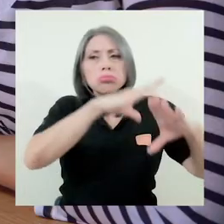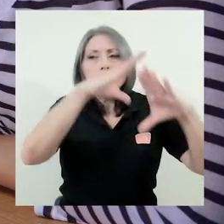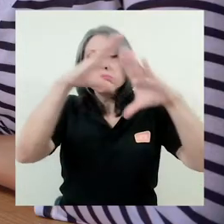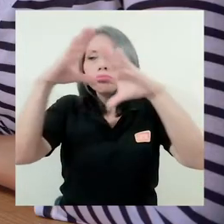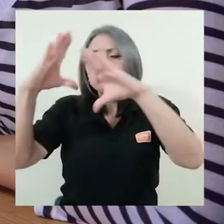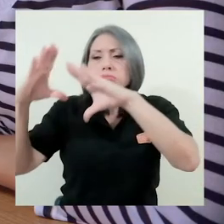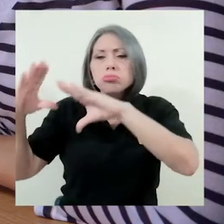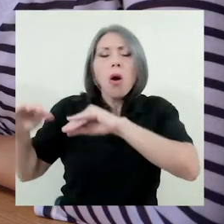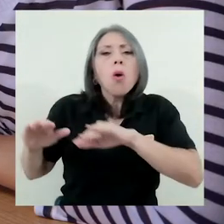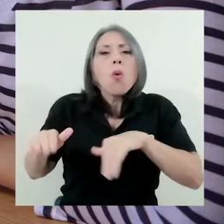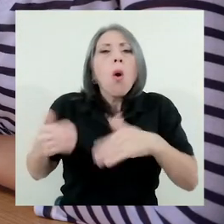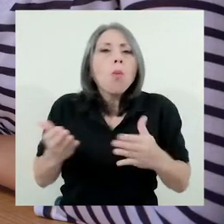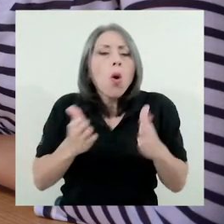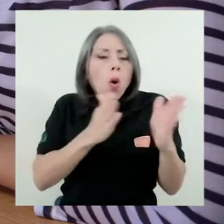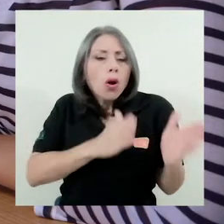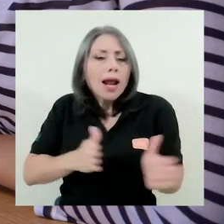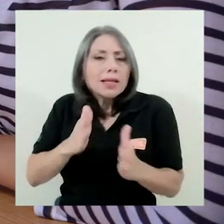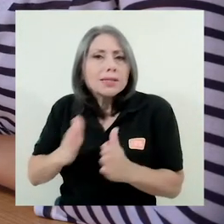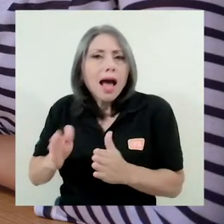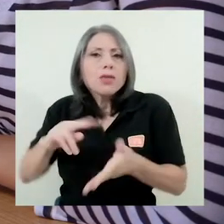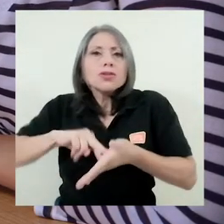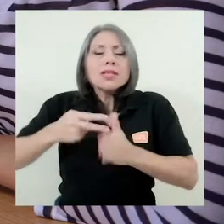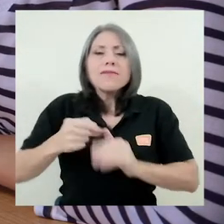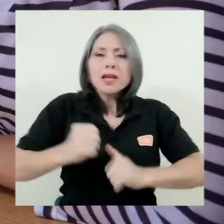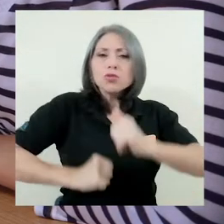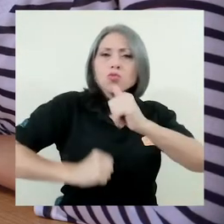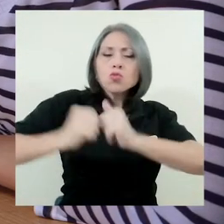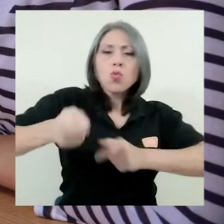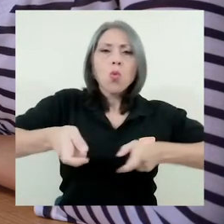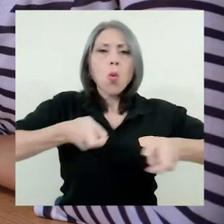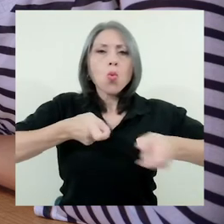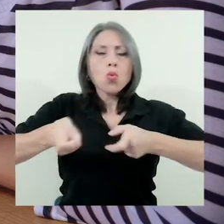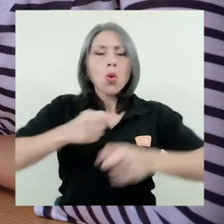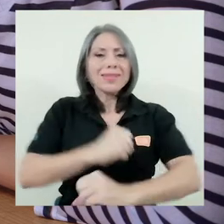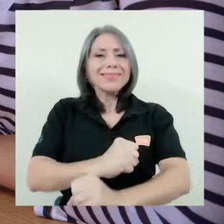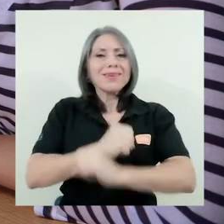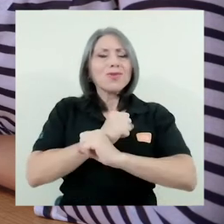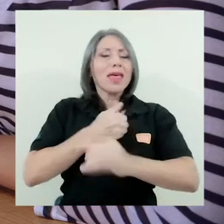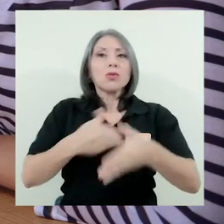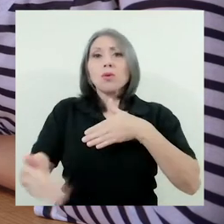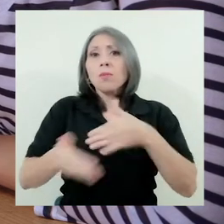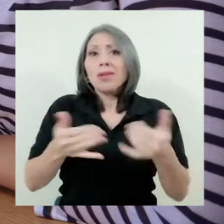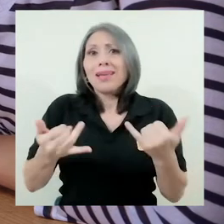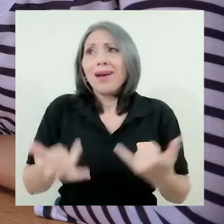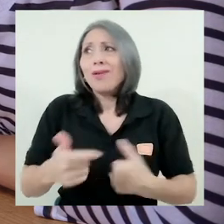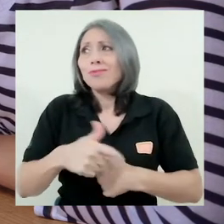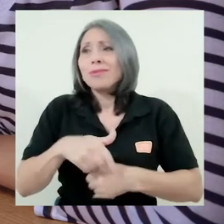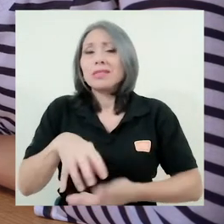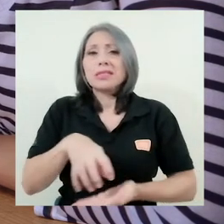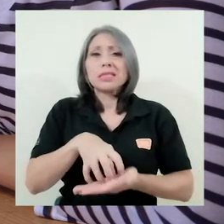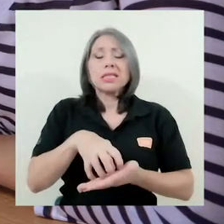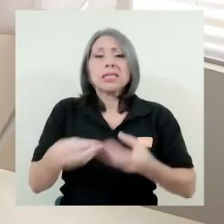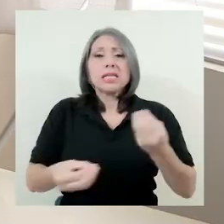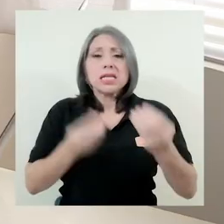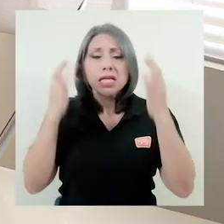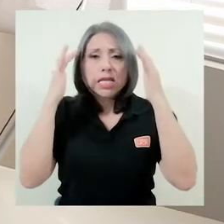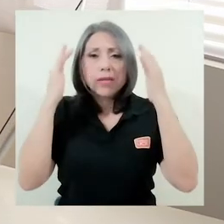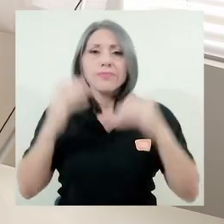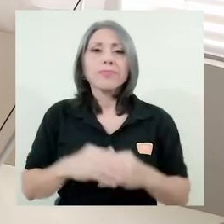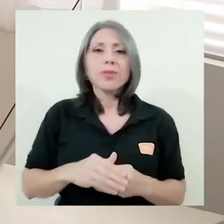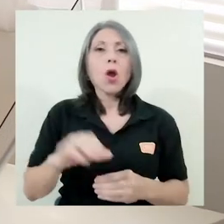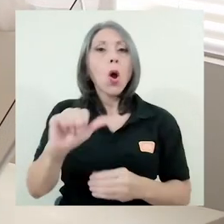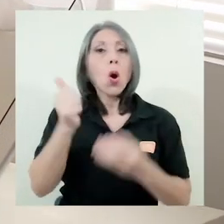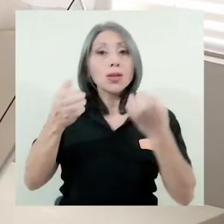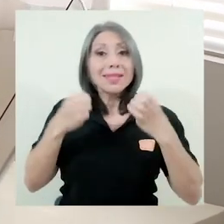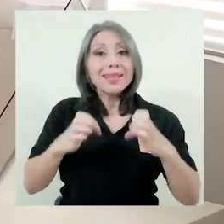Y eso genera estructura, genera un sentido de control, nos da seguridad aún en medio de la incertidumbre. Otra de